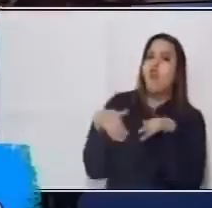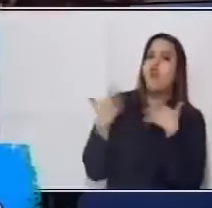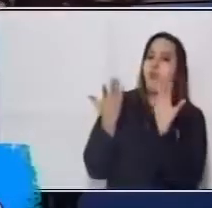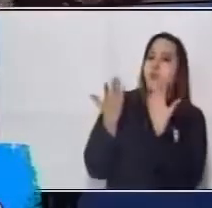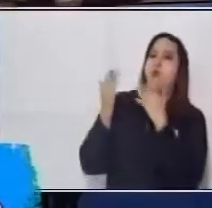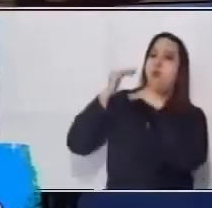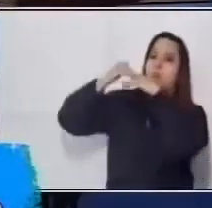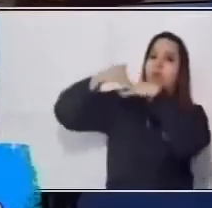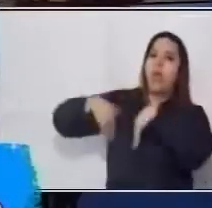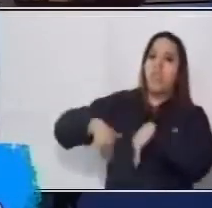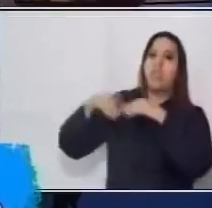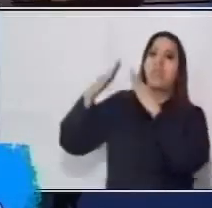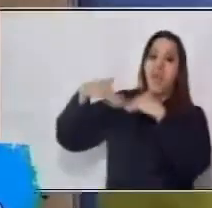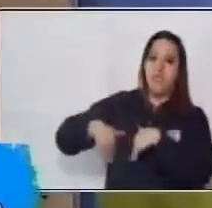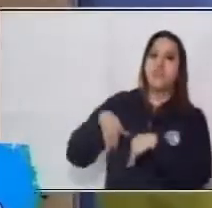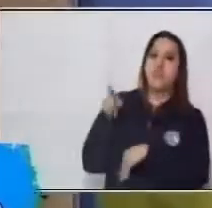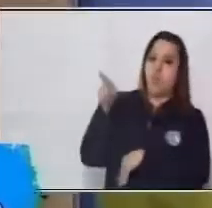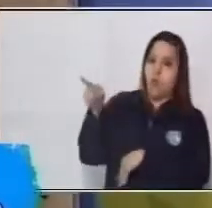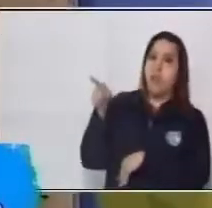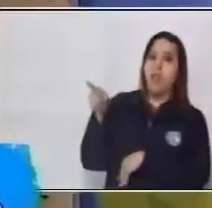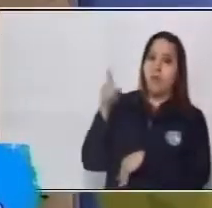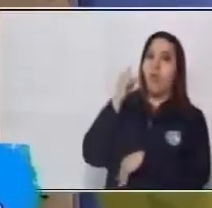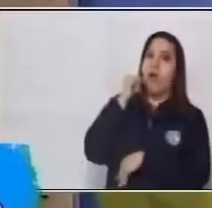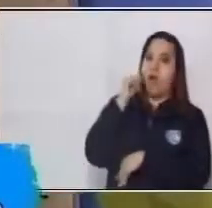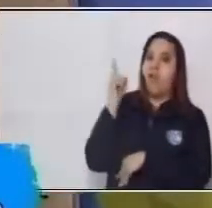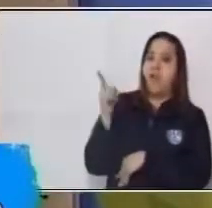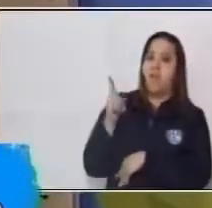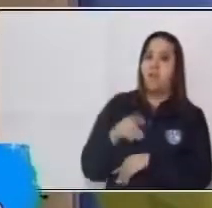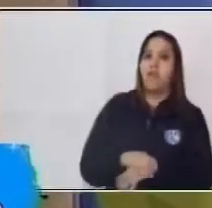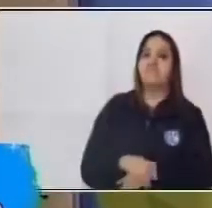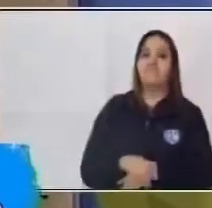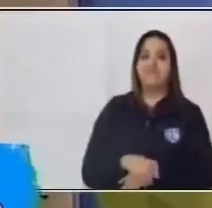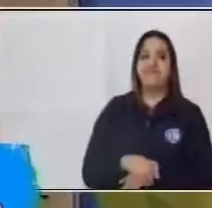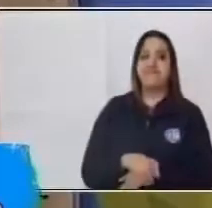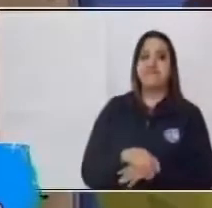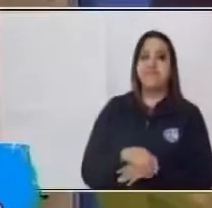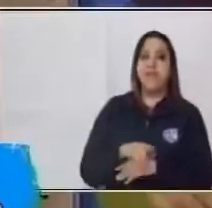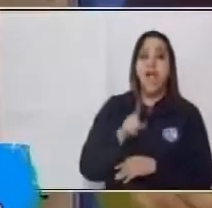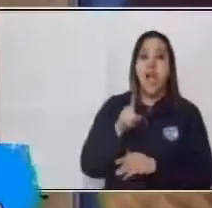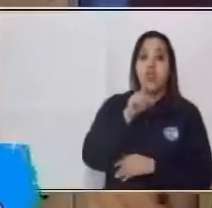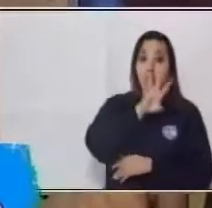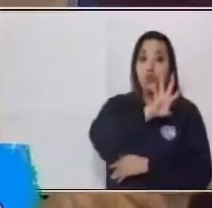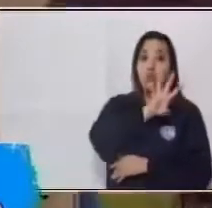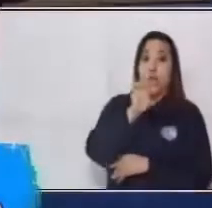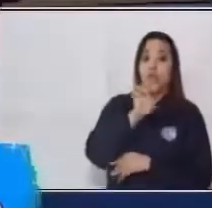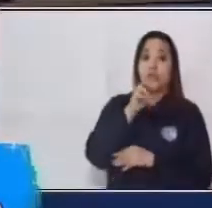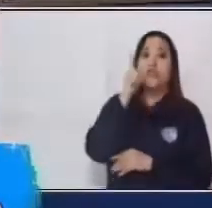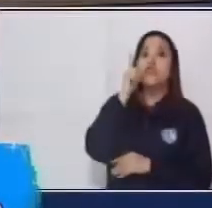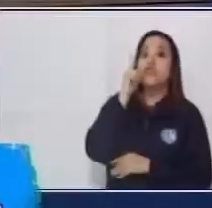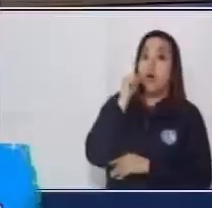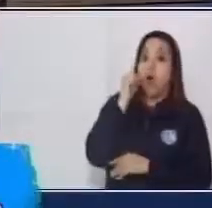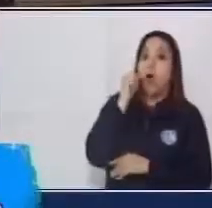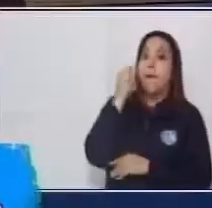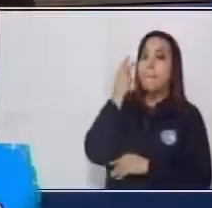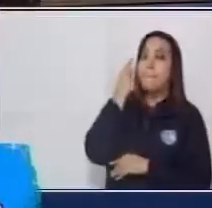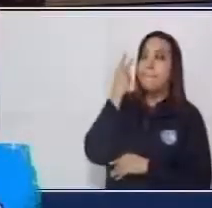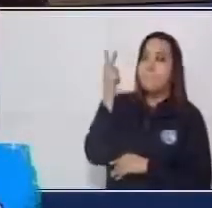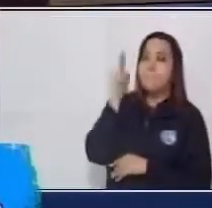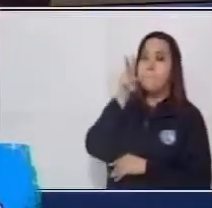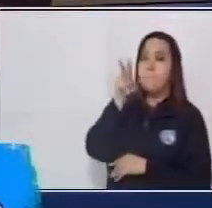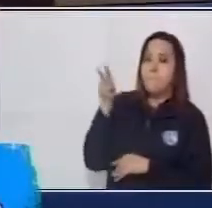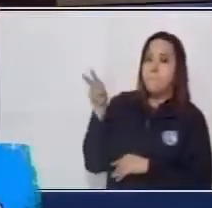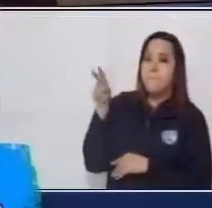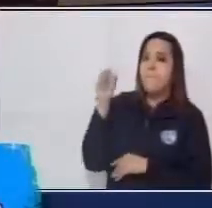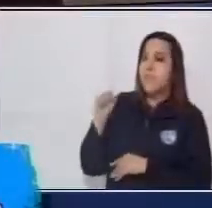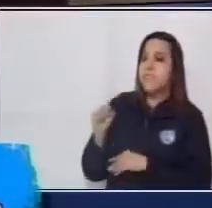peligro. Entonces vinieron y empezaron a decirle a Sipagná que empezara a ver dónde había metido